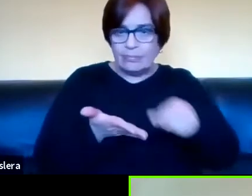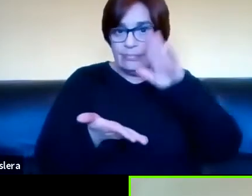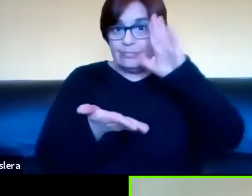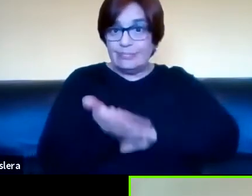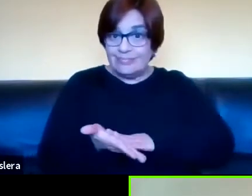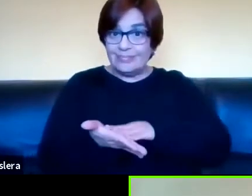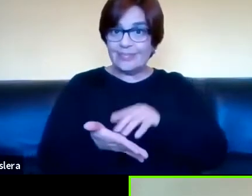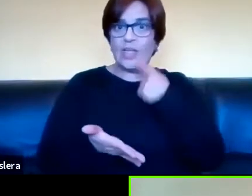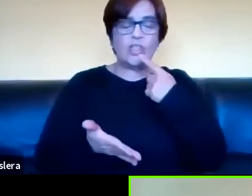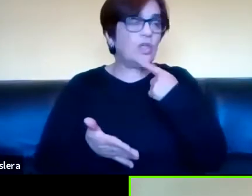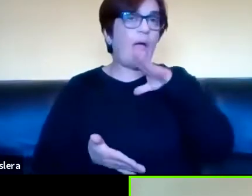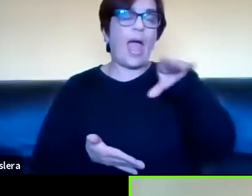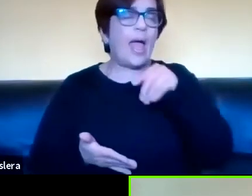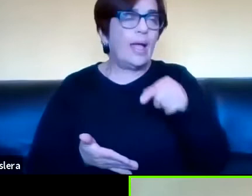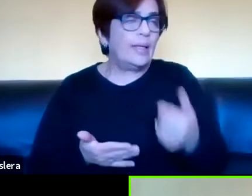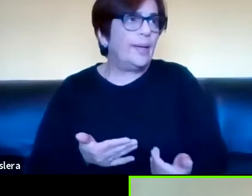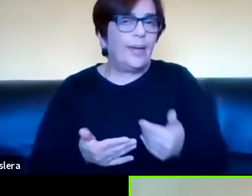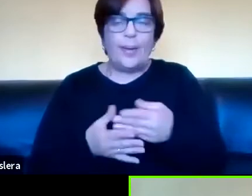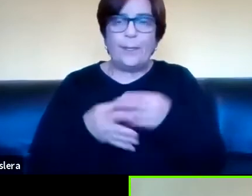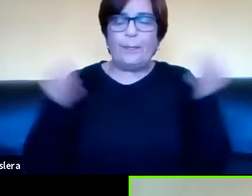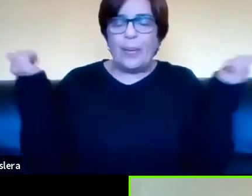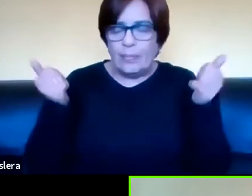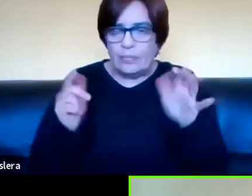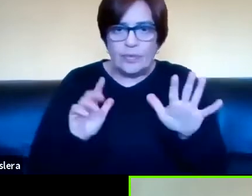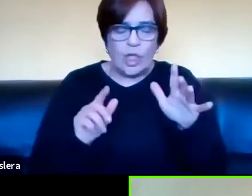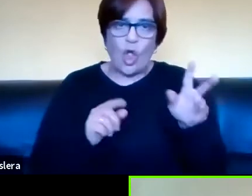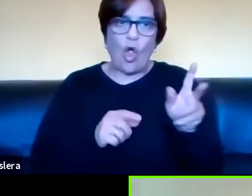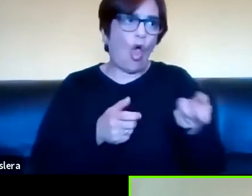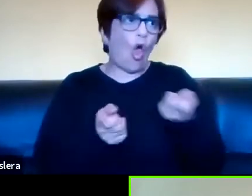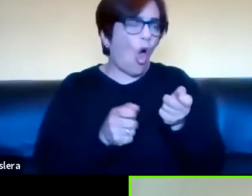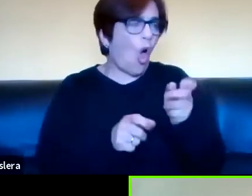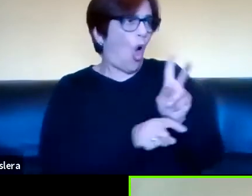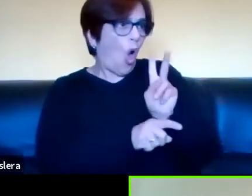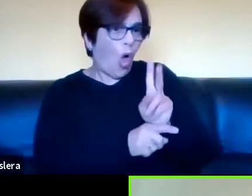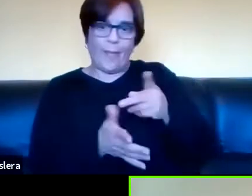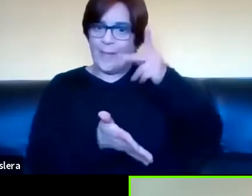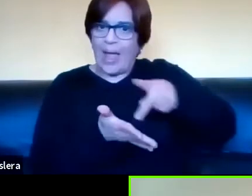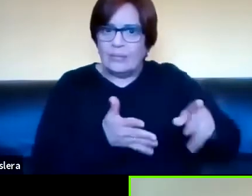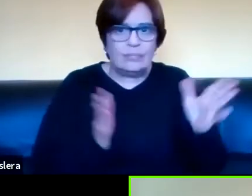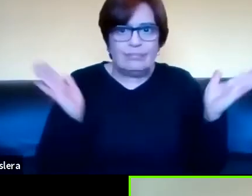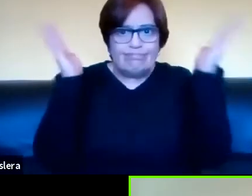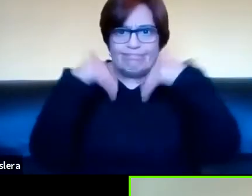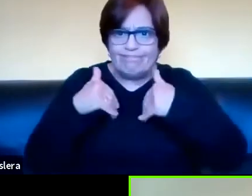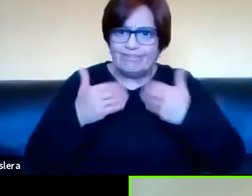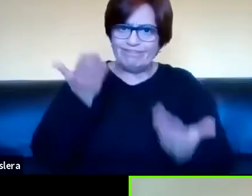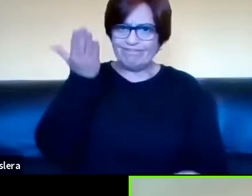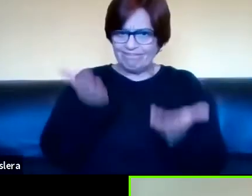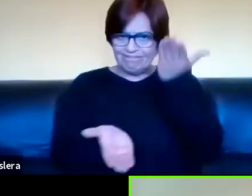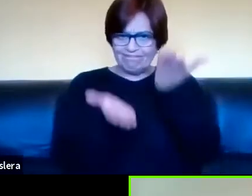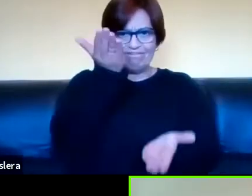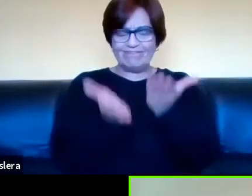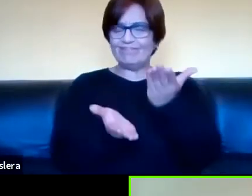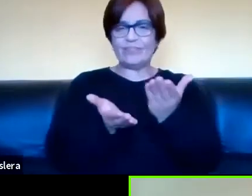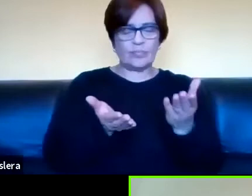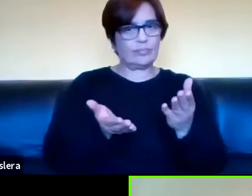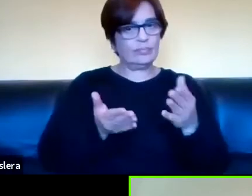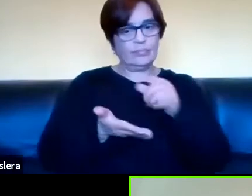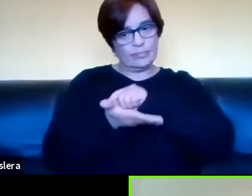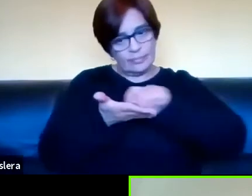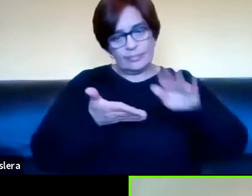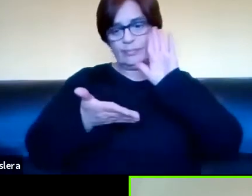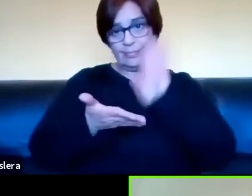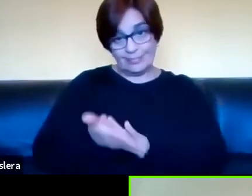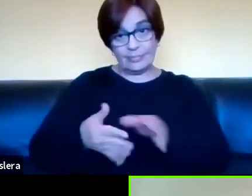yo no puedo tener ese nivel de control, planificación y análisis que tiene el texto cuando permanece.